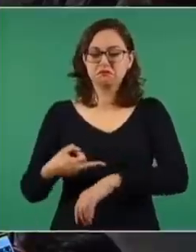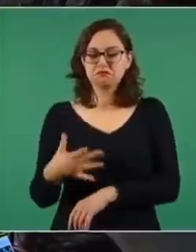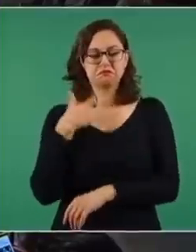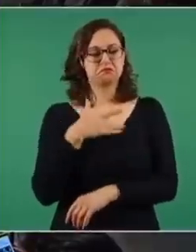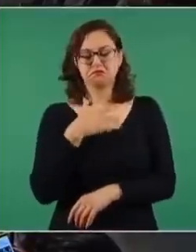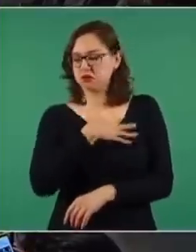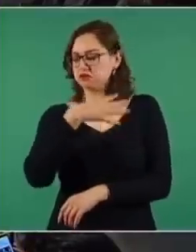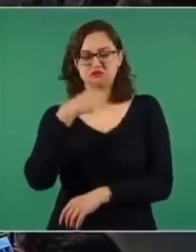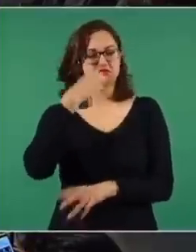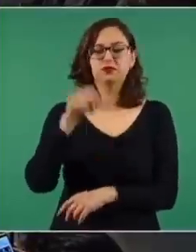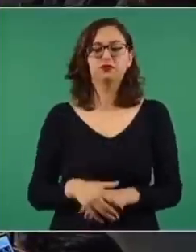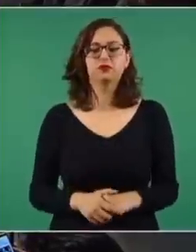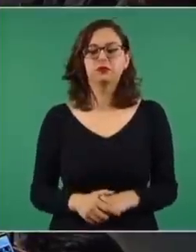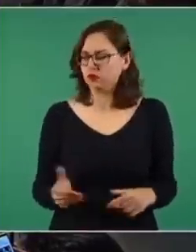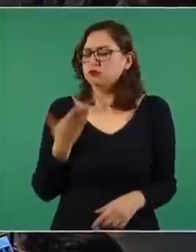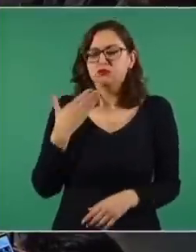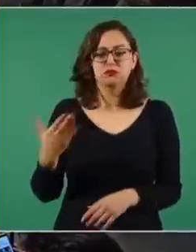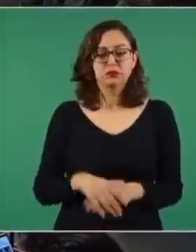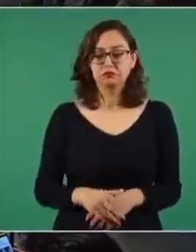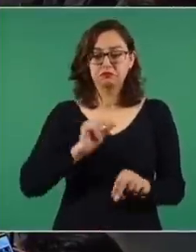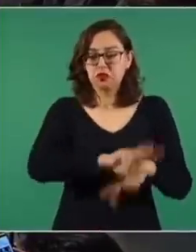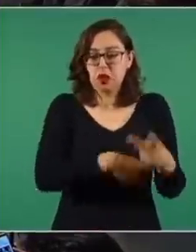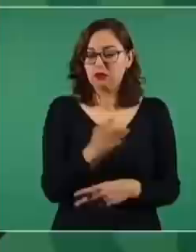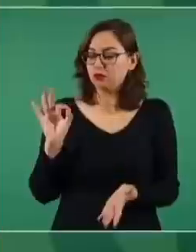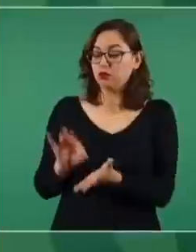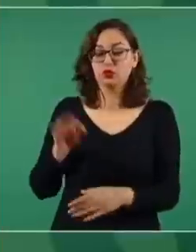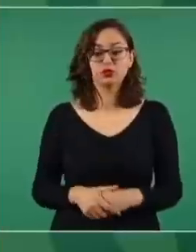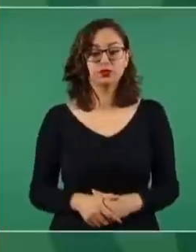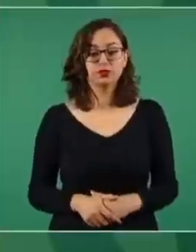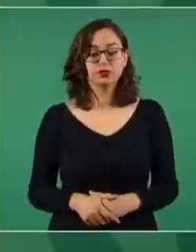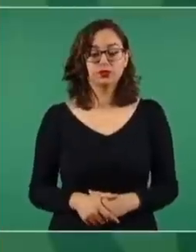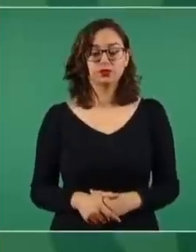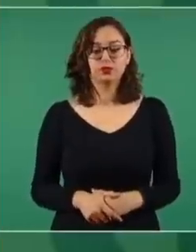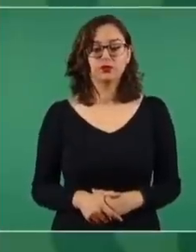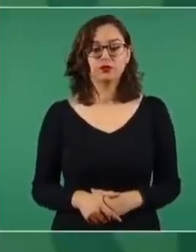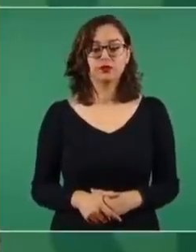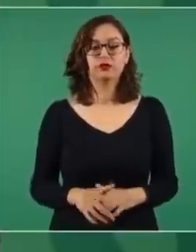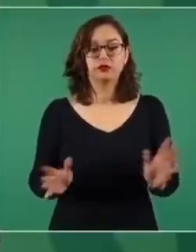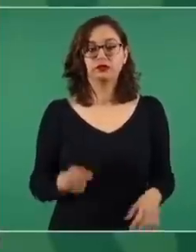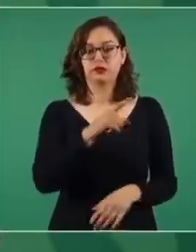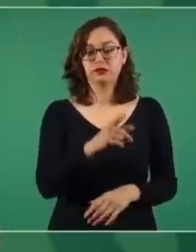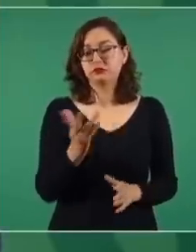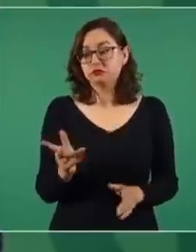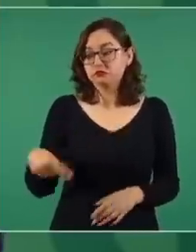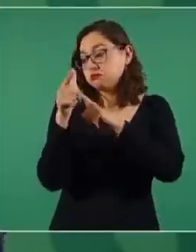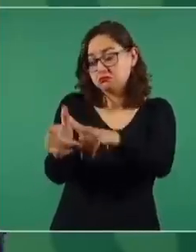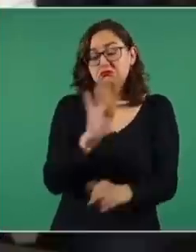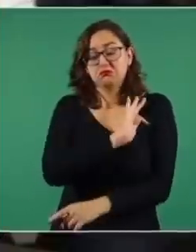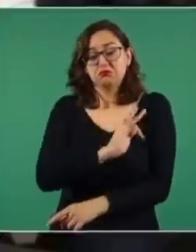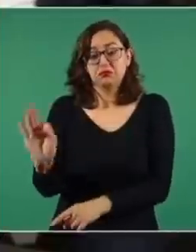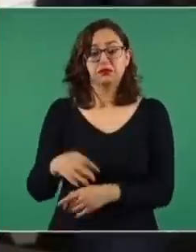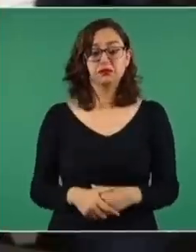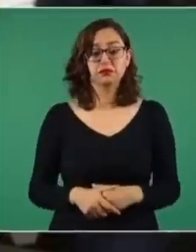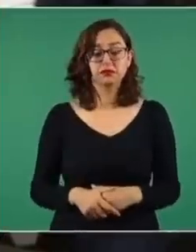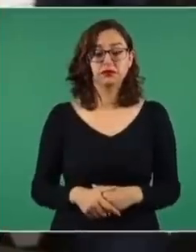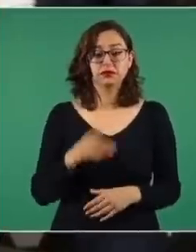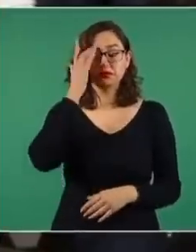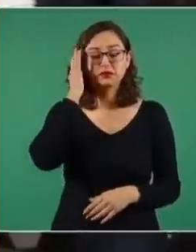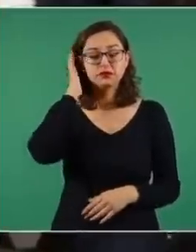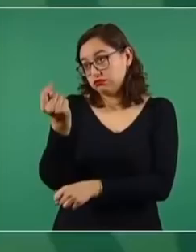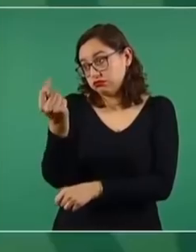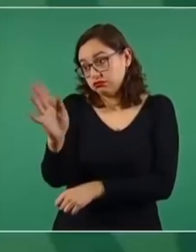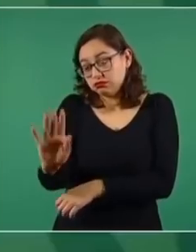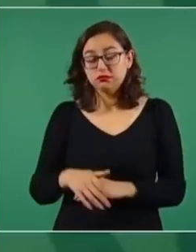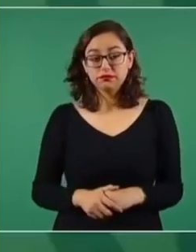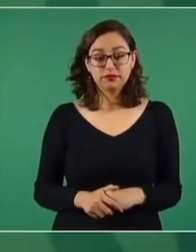no quiero que vayan mis hijos a la escuela? Pues no, no van, van a tener la opción de la televisión, de la educación